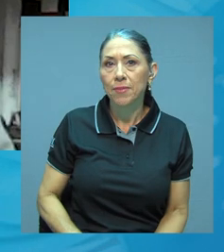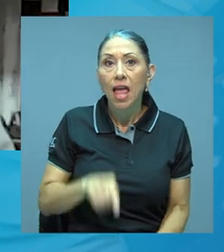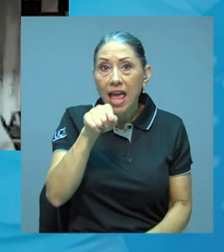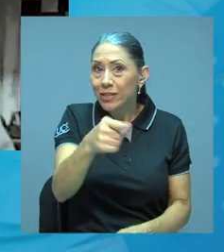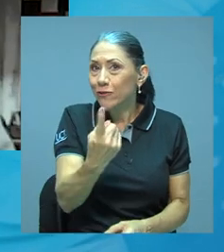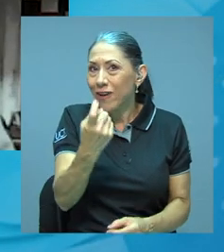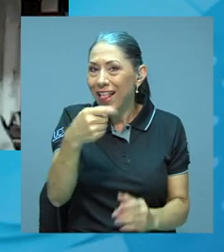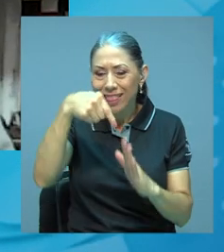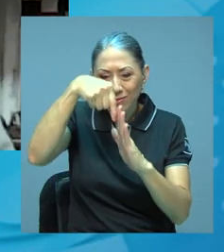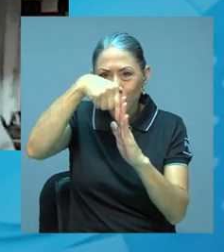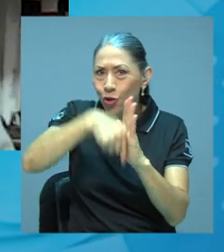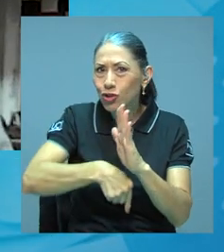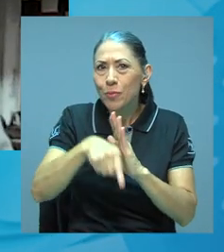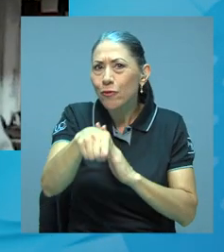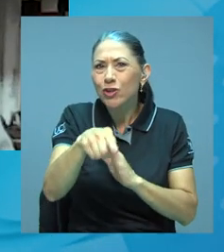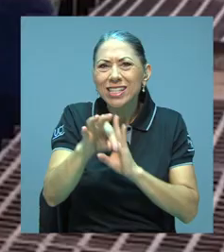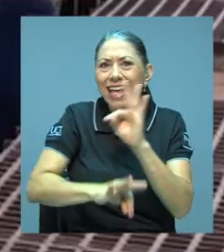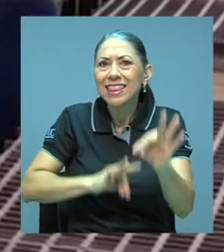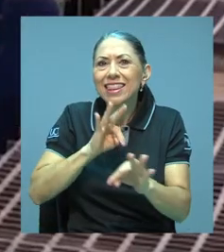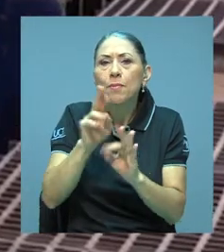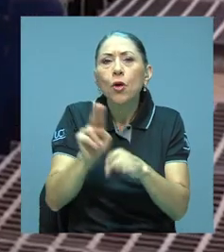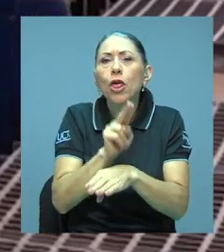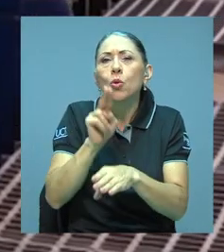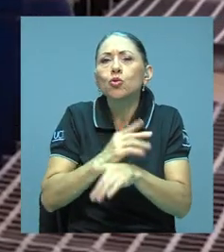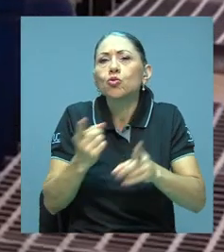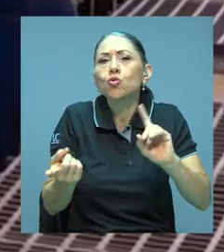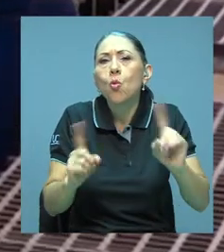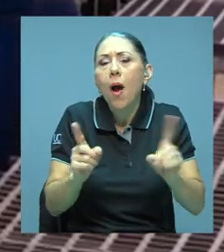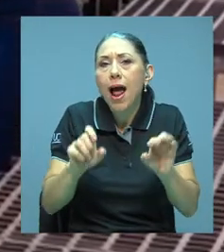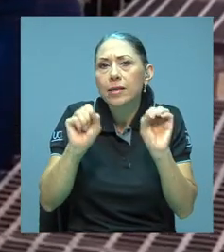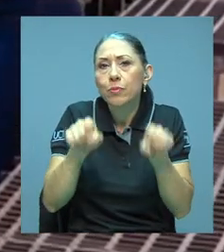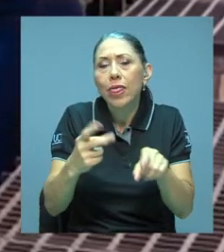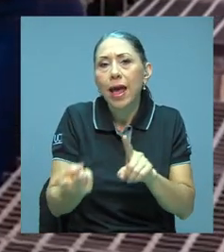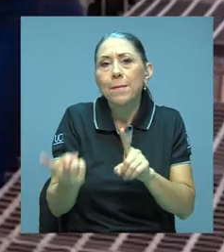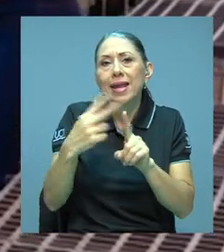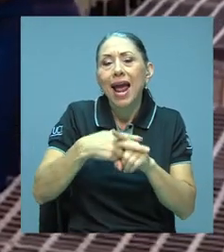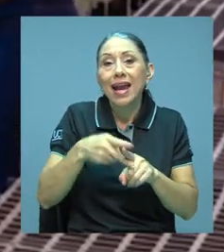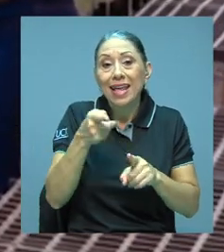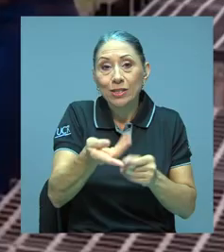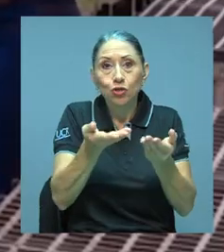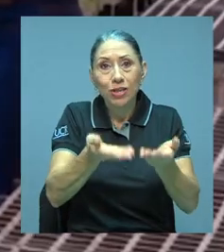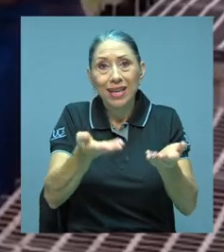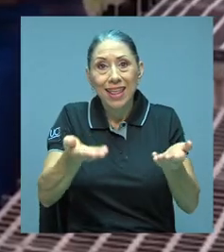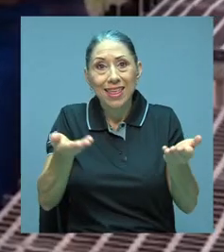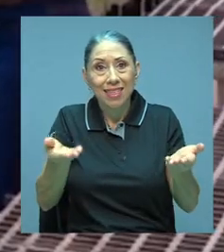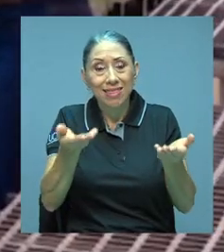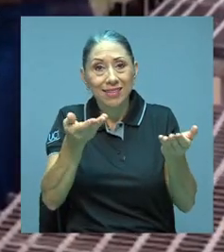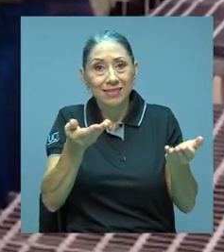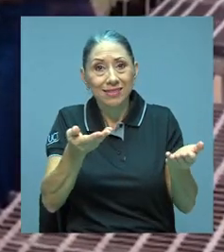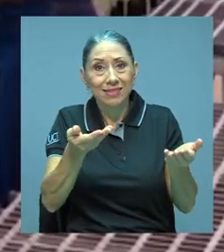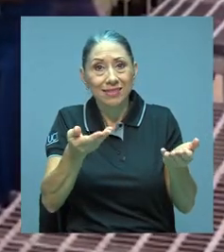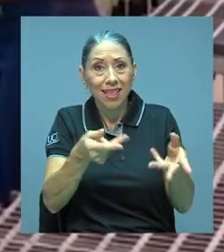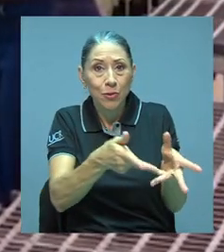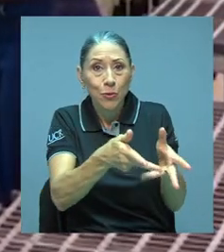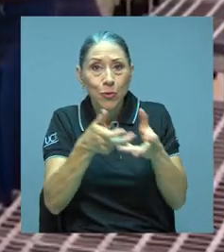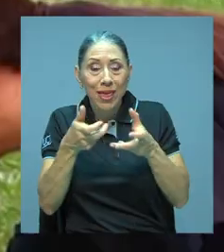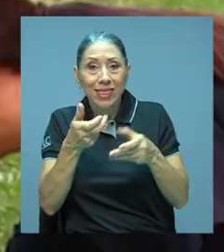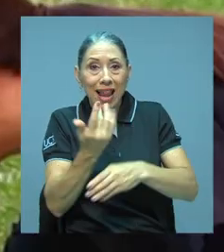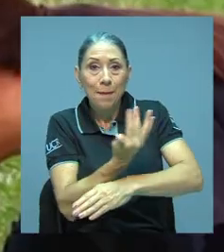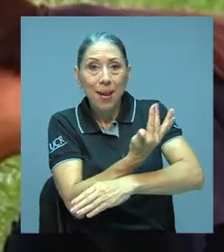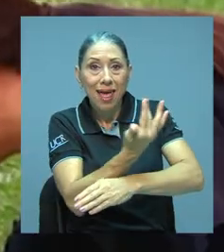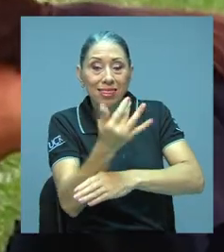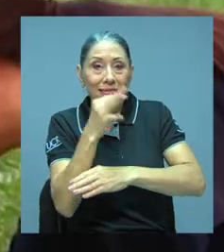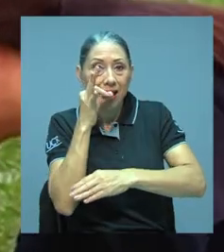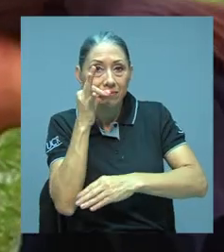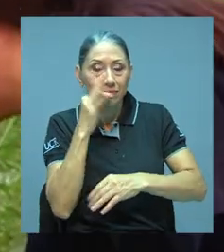profundiza en qué tipo de usos se van a poder aplicar estos ingredientes activos extraídos de la planta. Otro